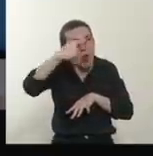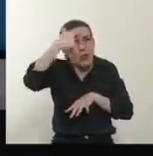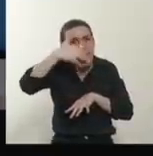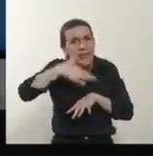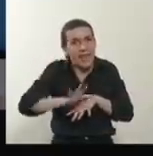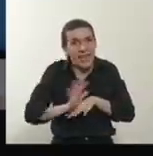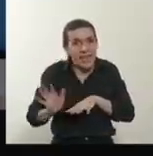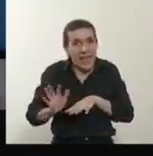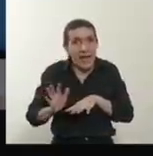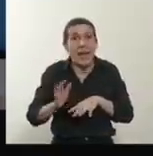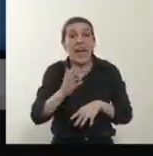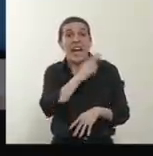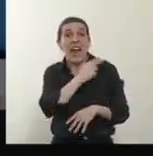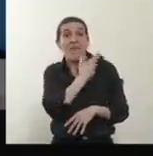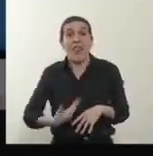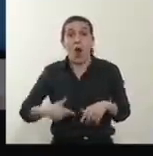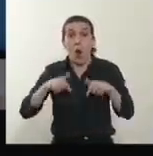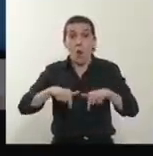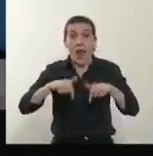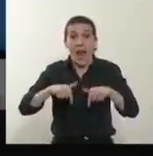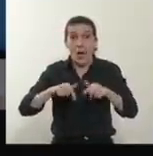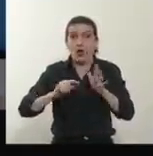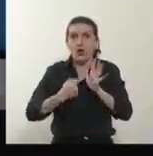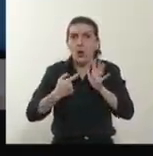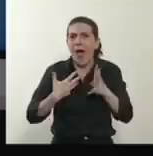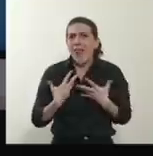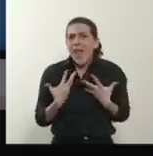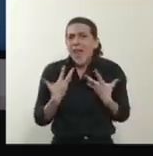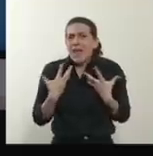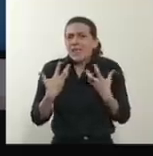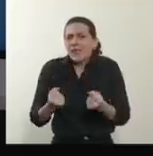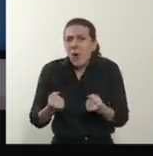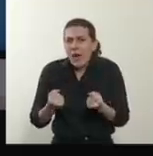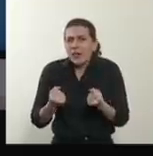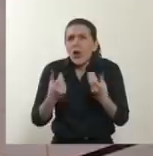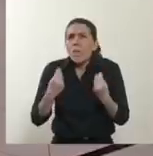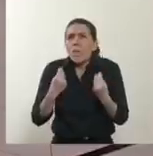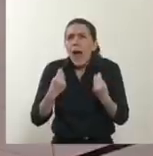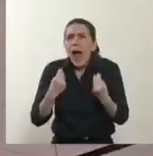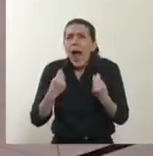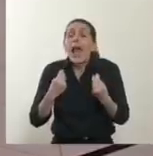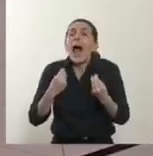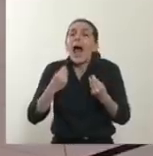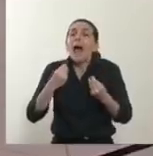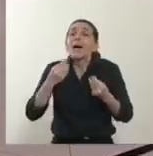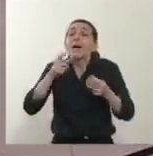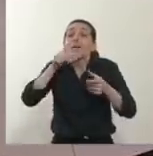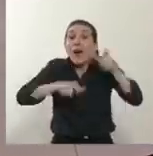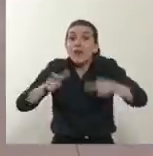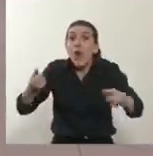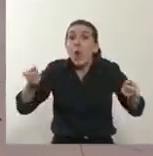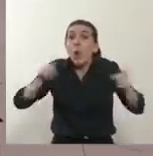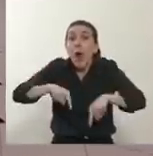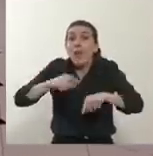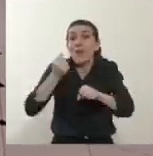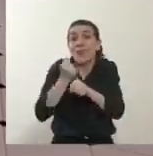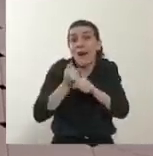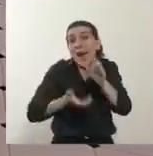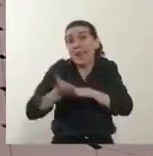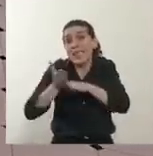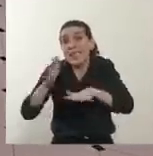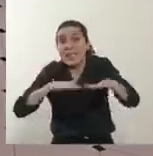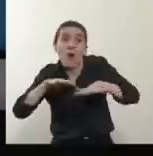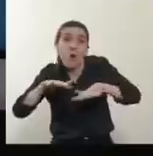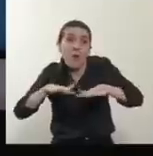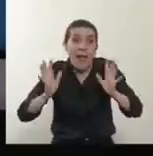El jefe de gobierno de la ciudad hace un enorme esfuerzo para que la ciudad recupere su actividad habitual. Pero ese esfuerzo